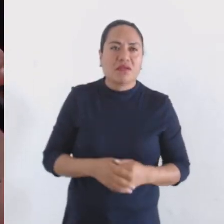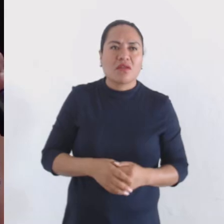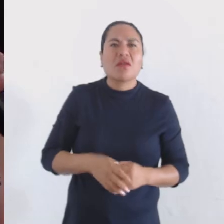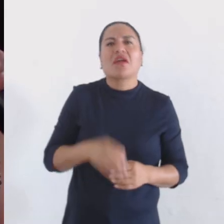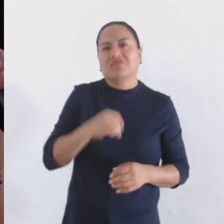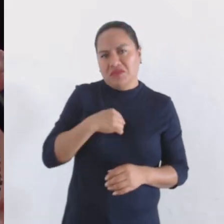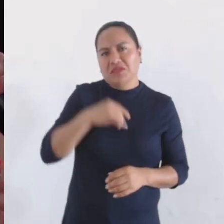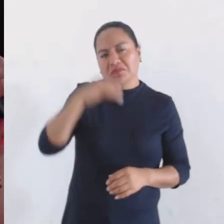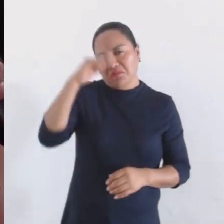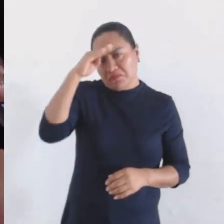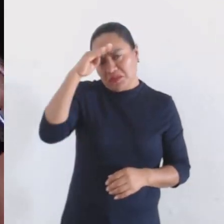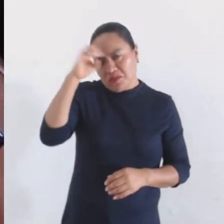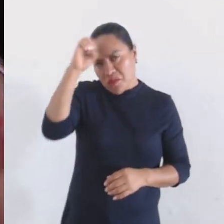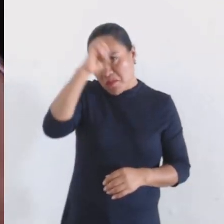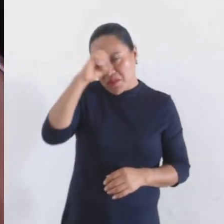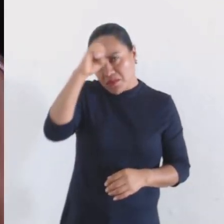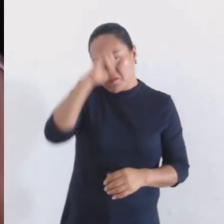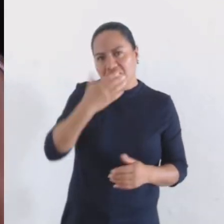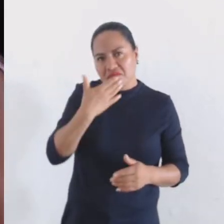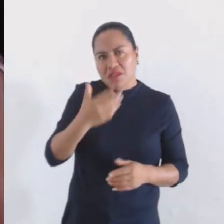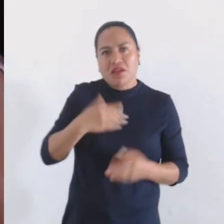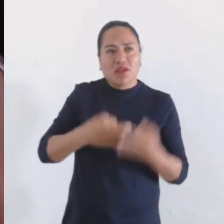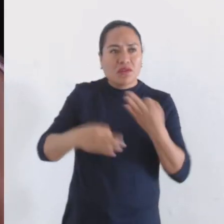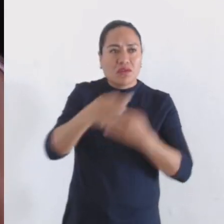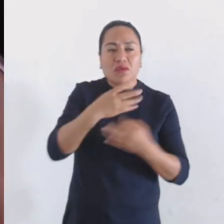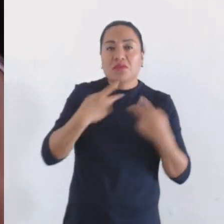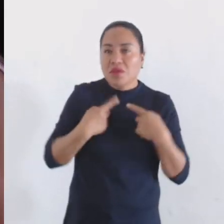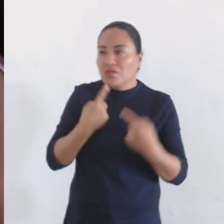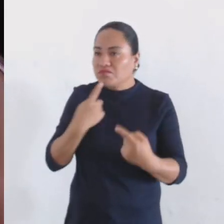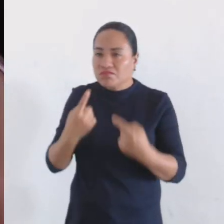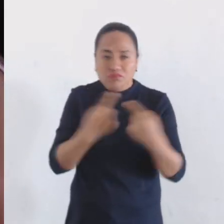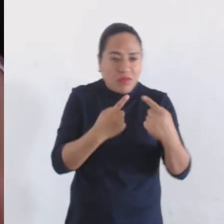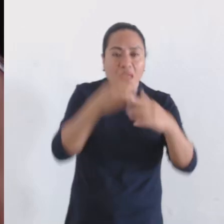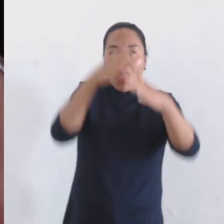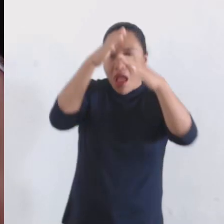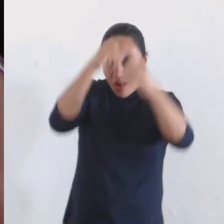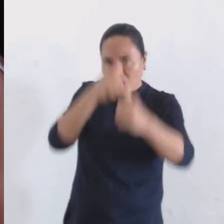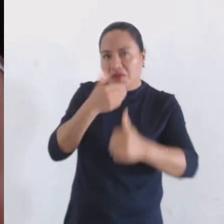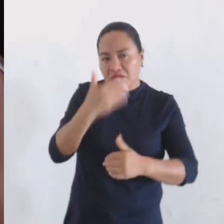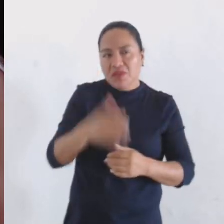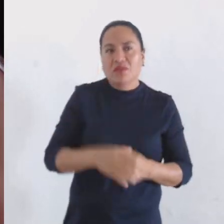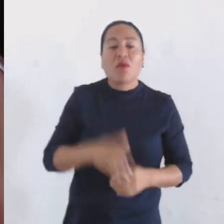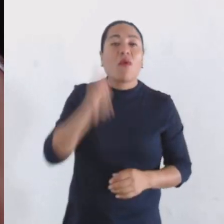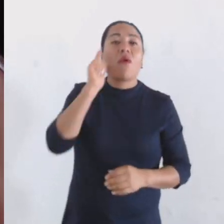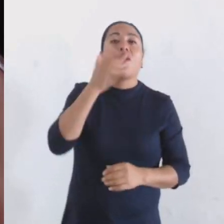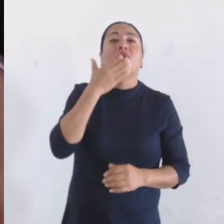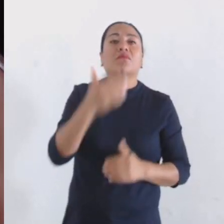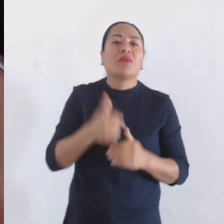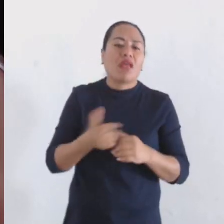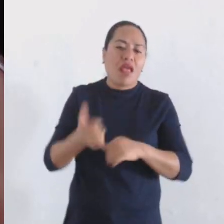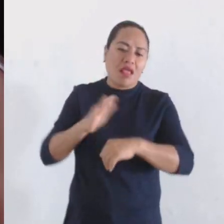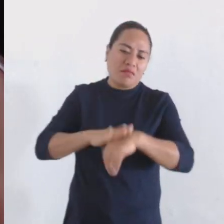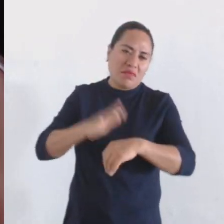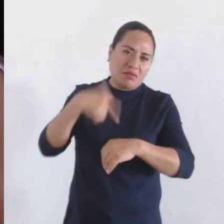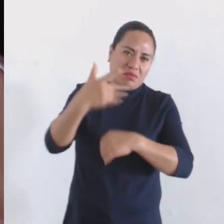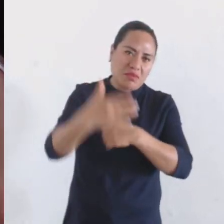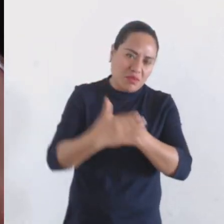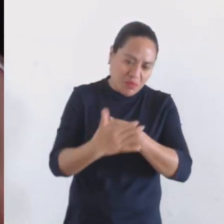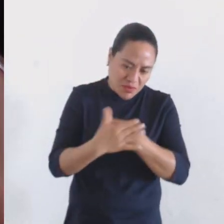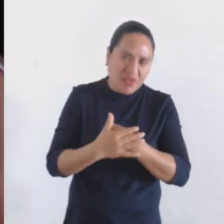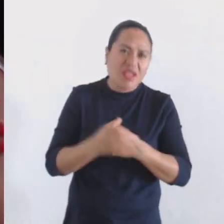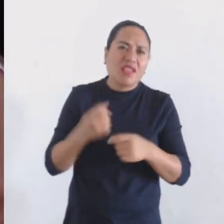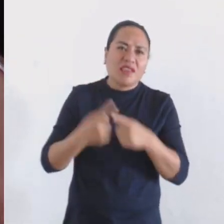considero que todos pensamos lo mismo aquí, es que deseamos y auguramos una gran administración en esta